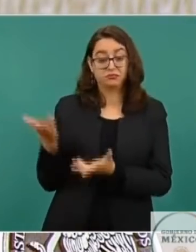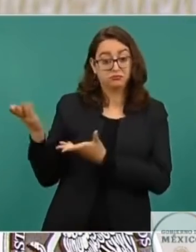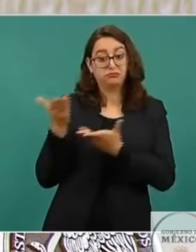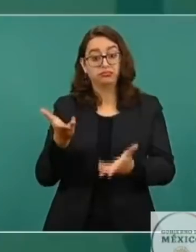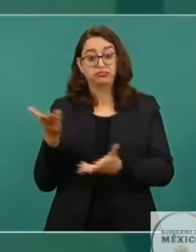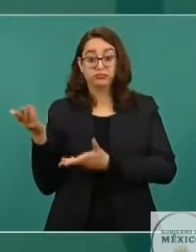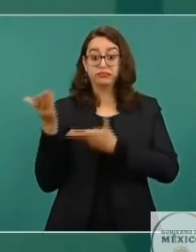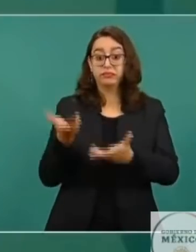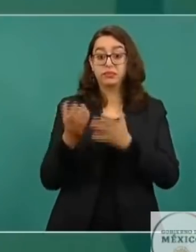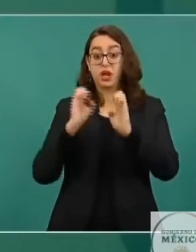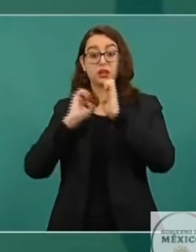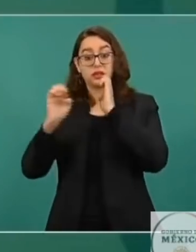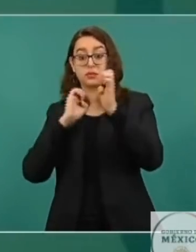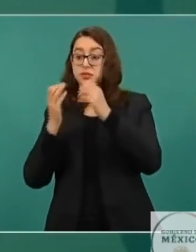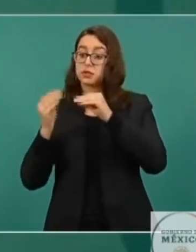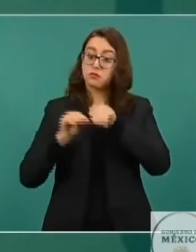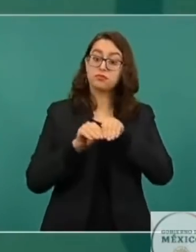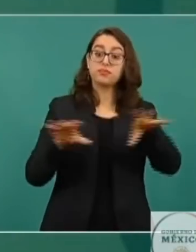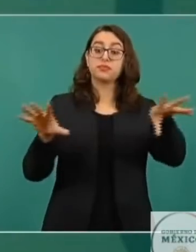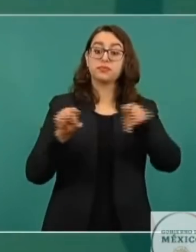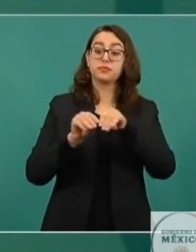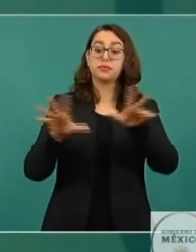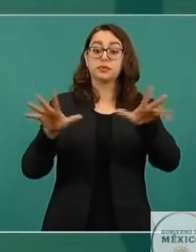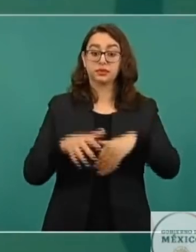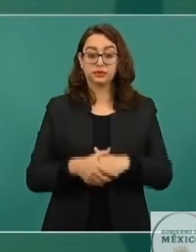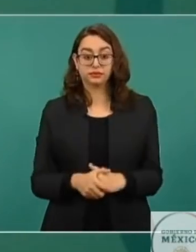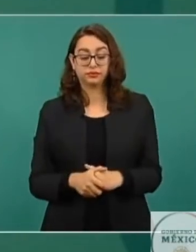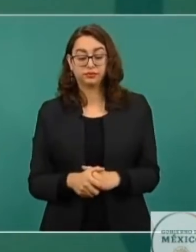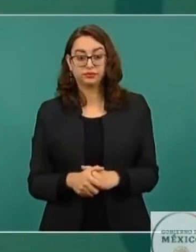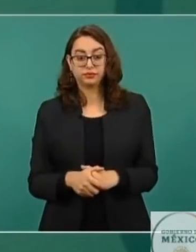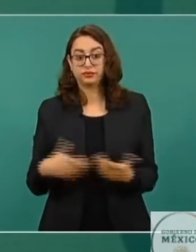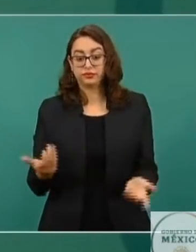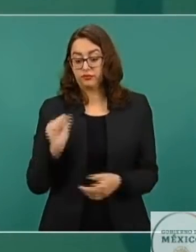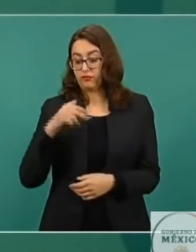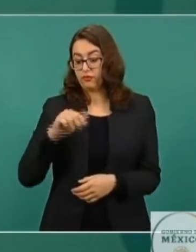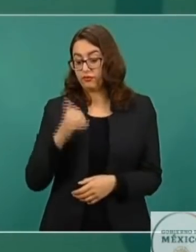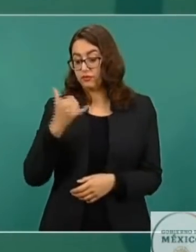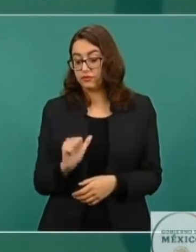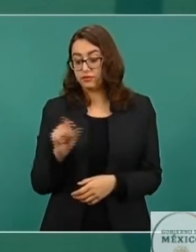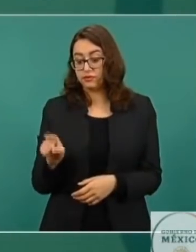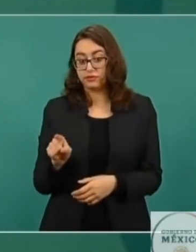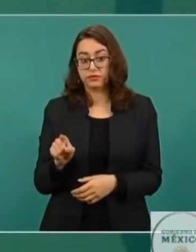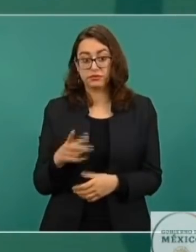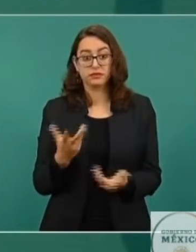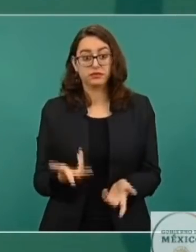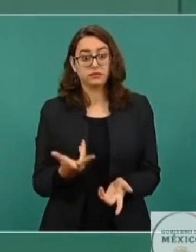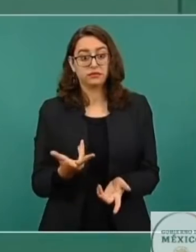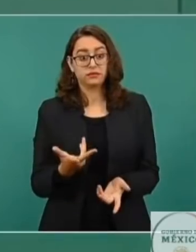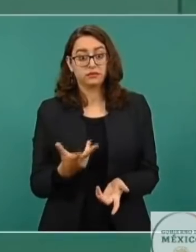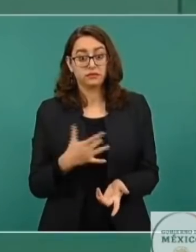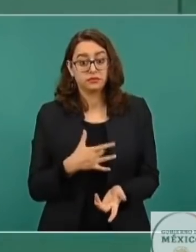Le hacen una entrevista a Anaya, en donde Anaya de acusado